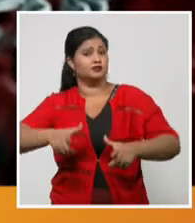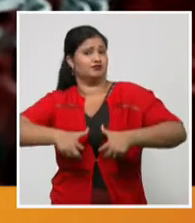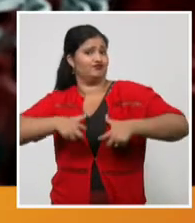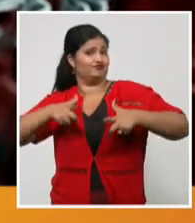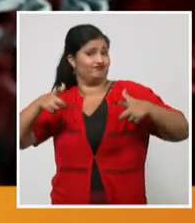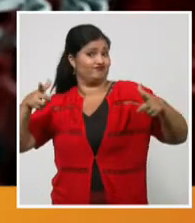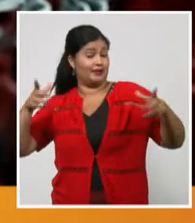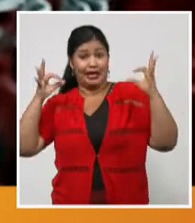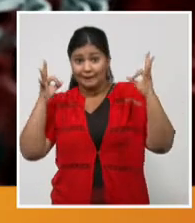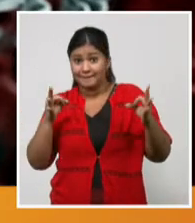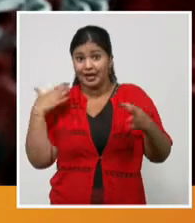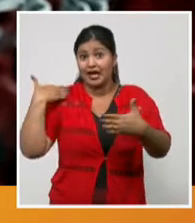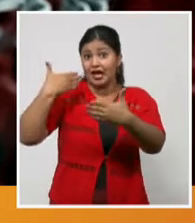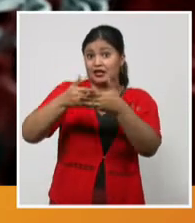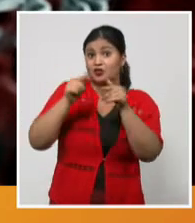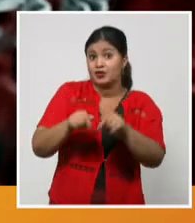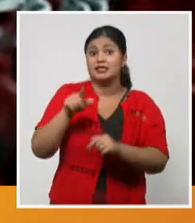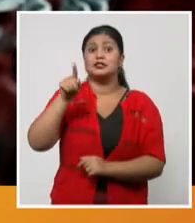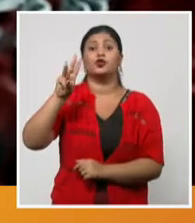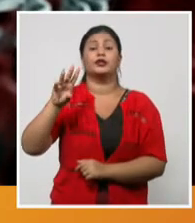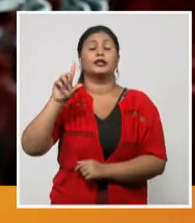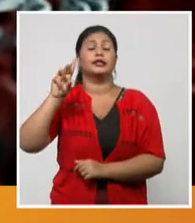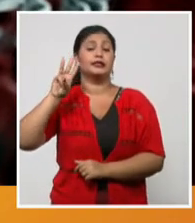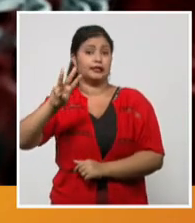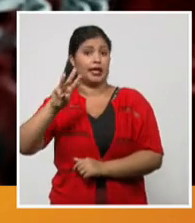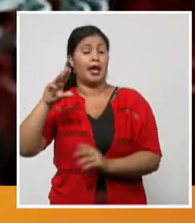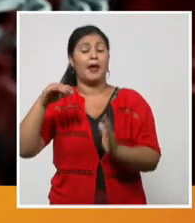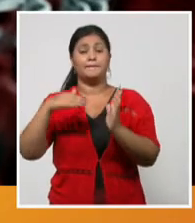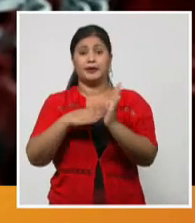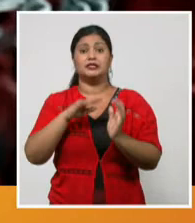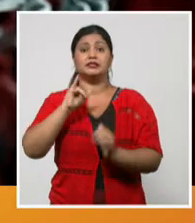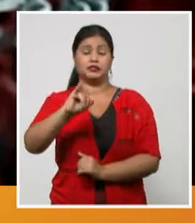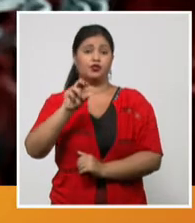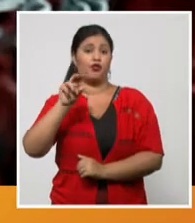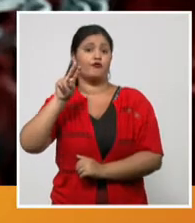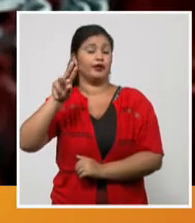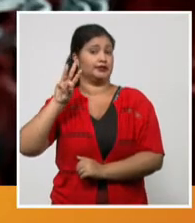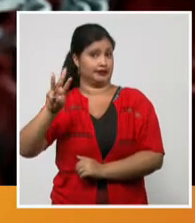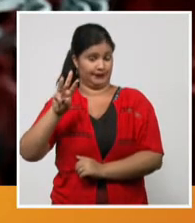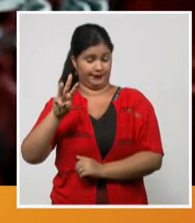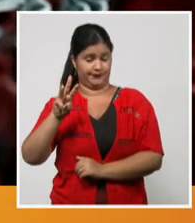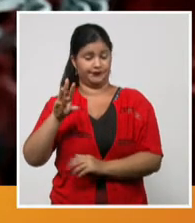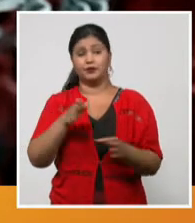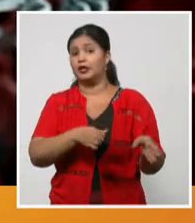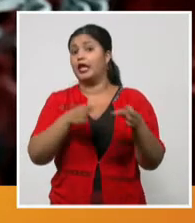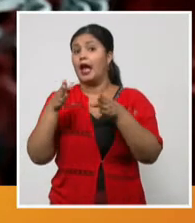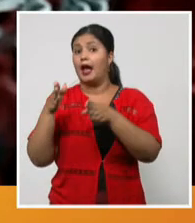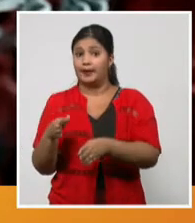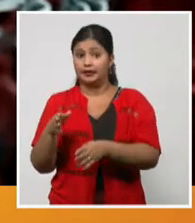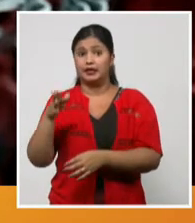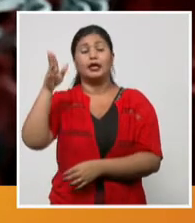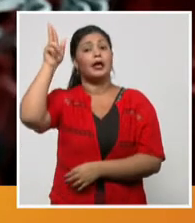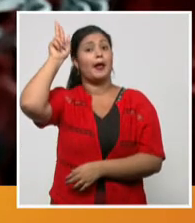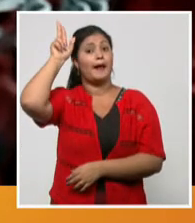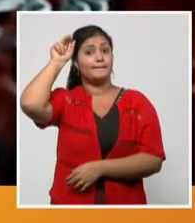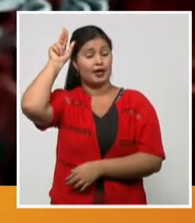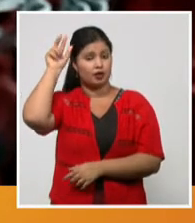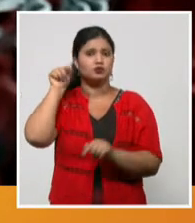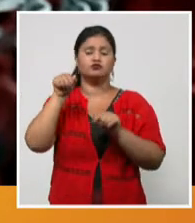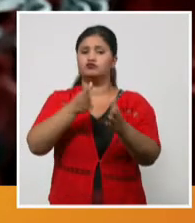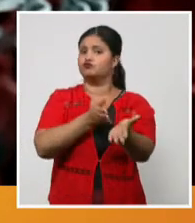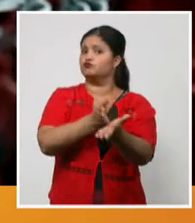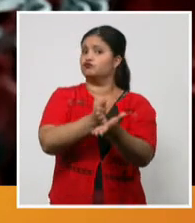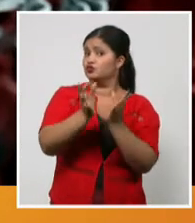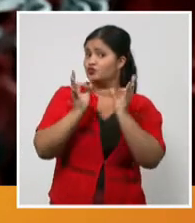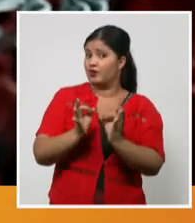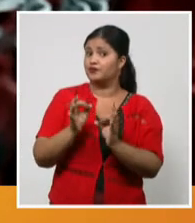Ya reporta 133 mil 623. Perú ha trabajado intensamente en el control de la pandemia. Hoy muestra una leve